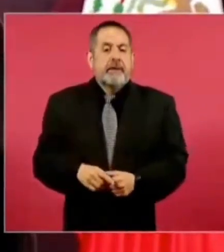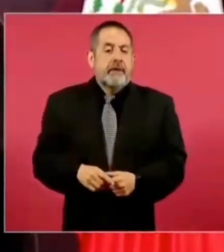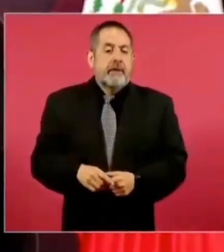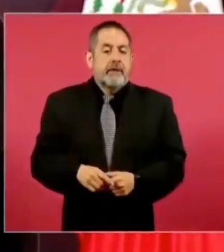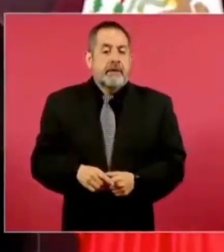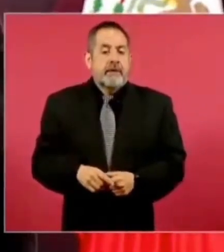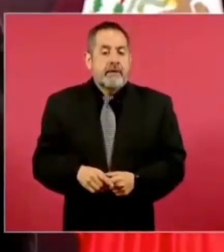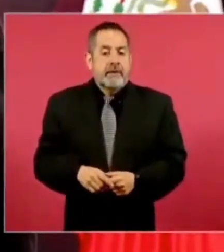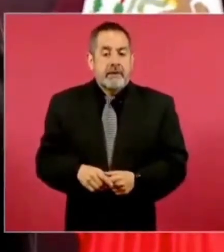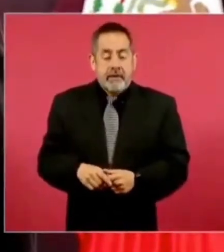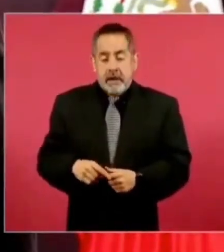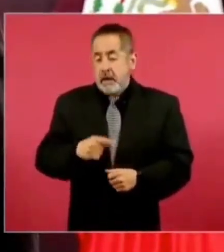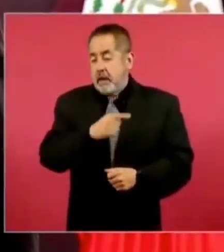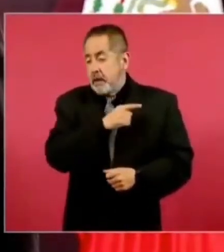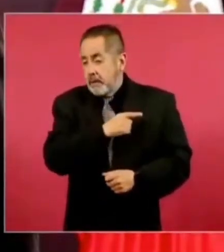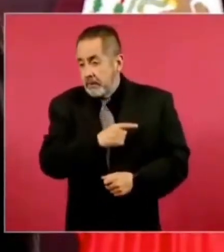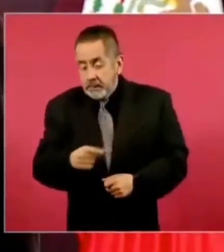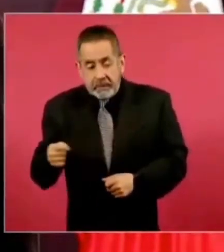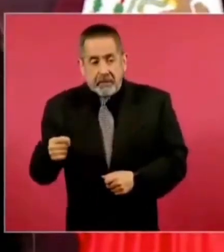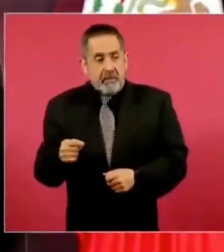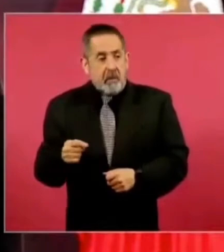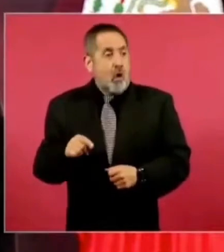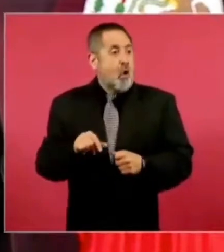no hay un plan así.